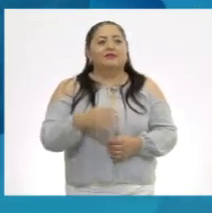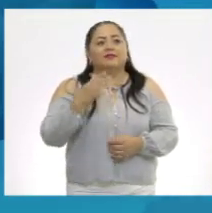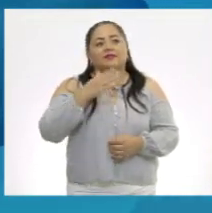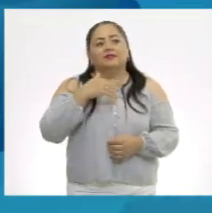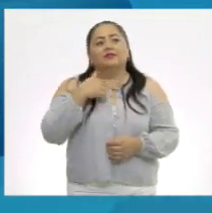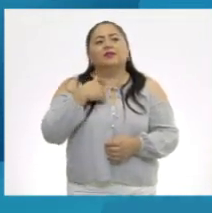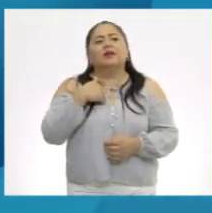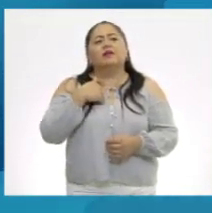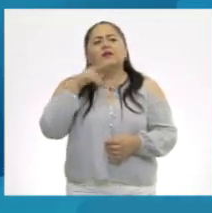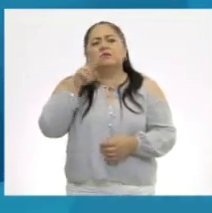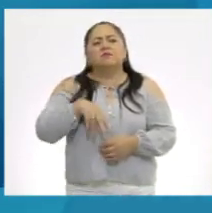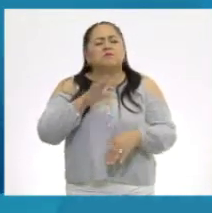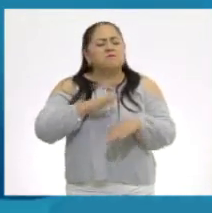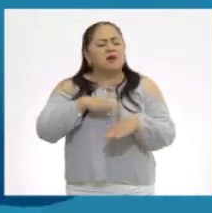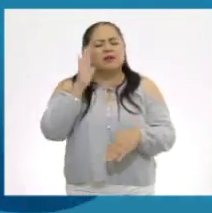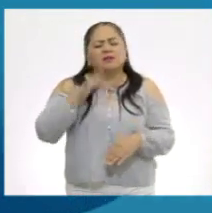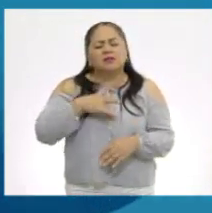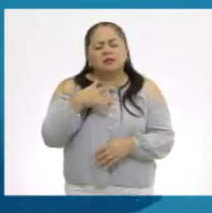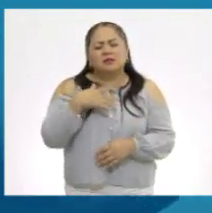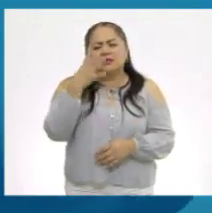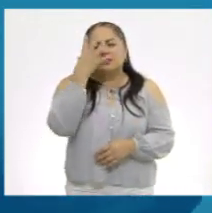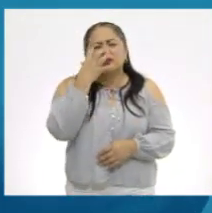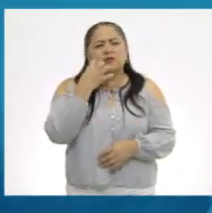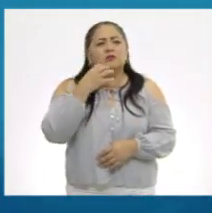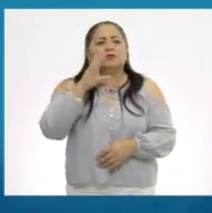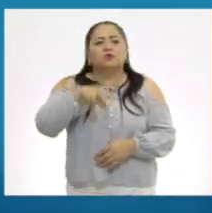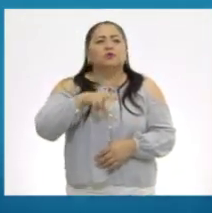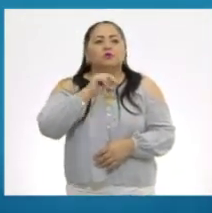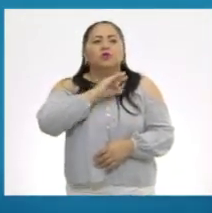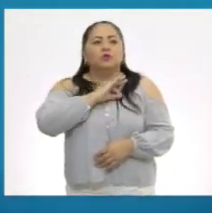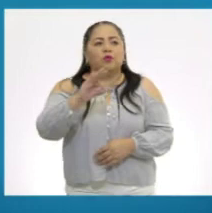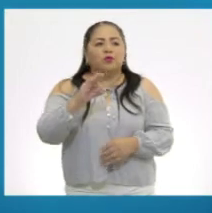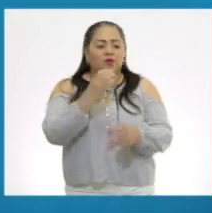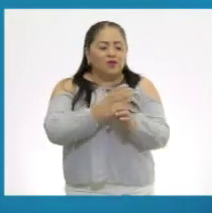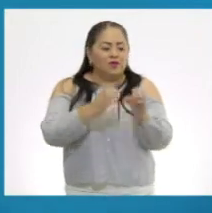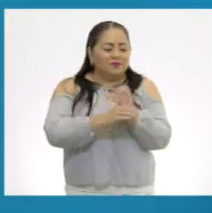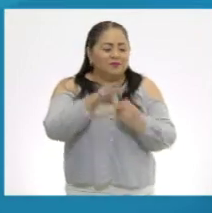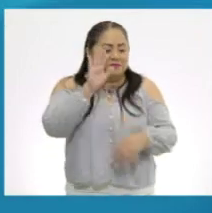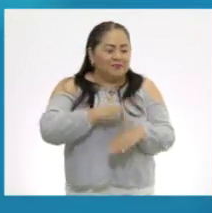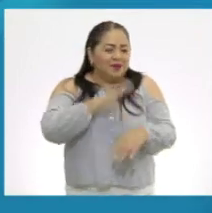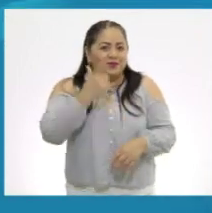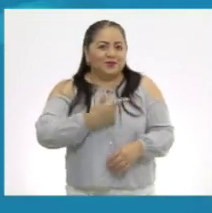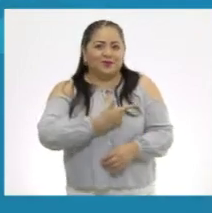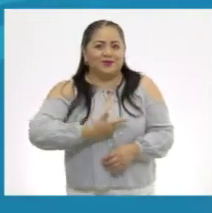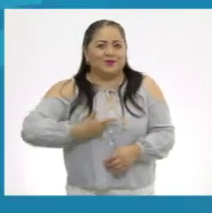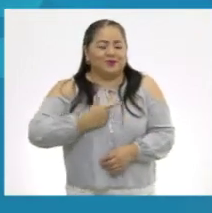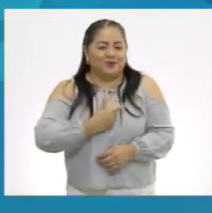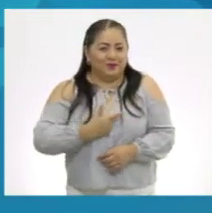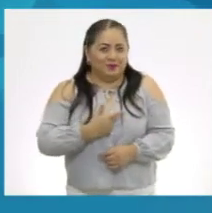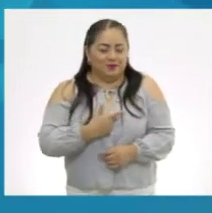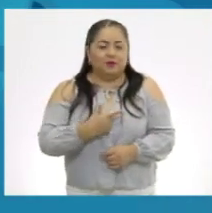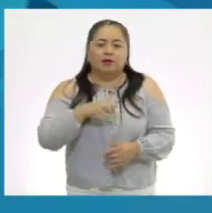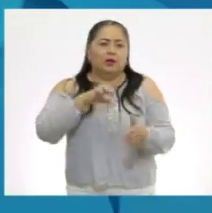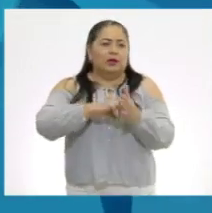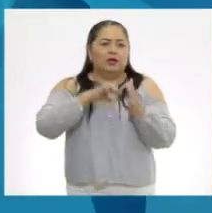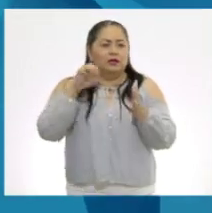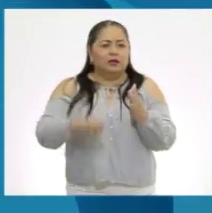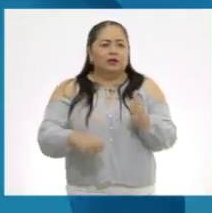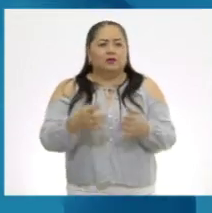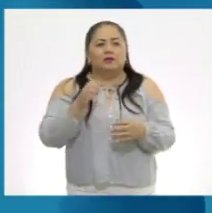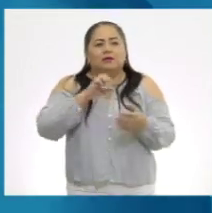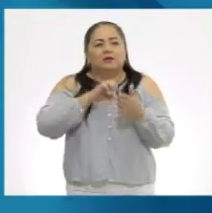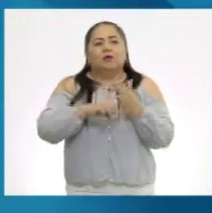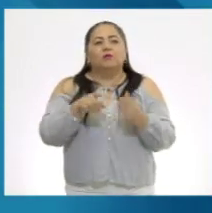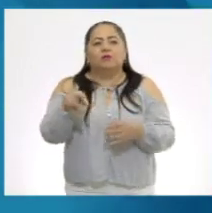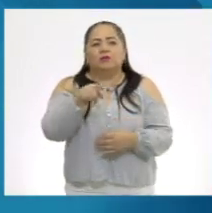Mika Mota. A mí lo que me pone triste es que a veces no podemos hacer las cosas que nos gustan o que nos apasionan. Por ejemplo, en este caso,